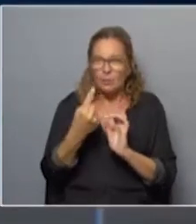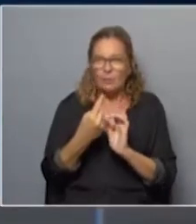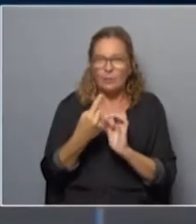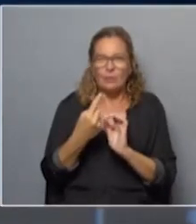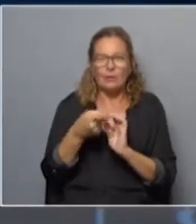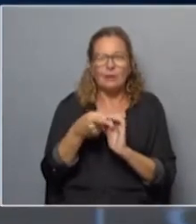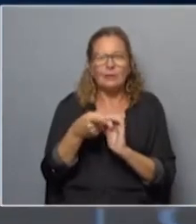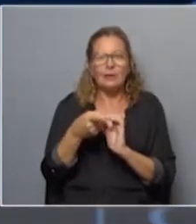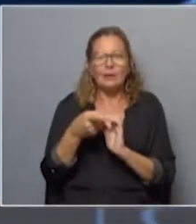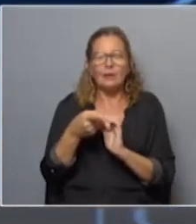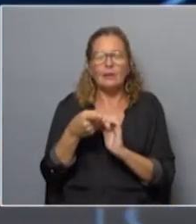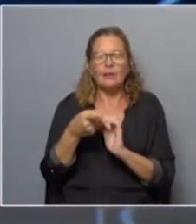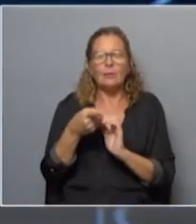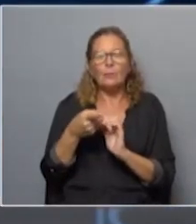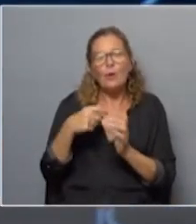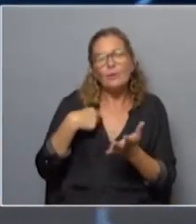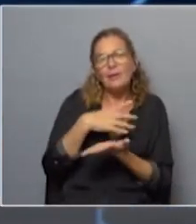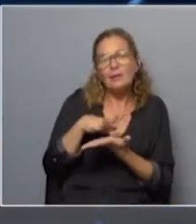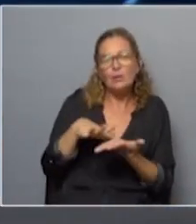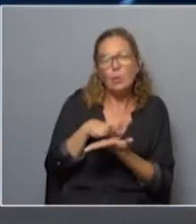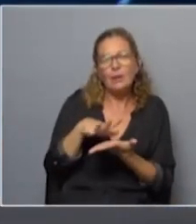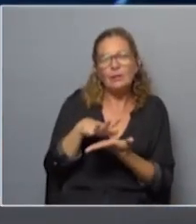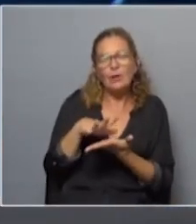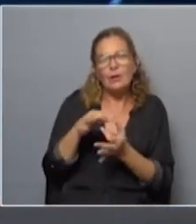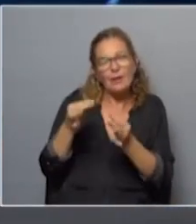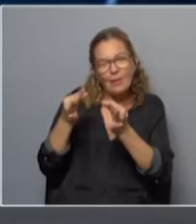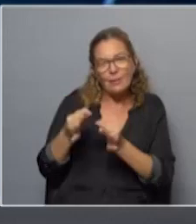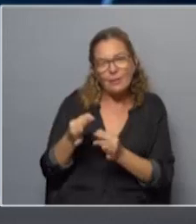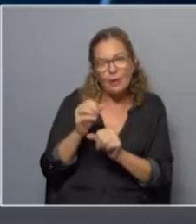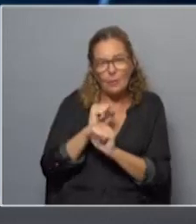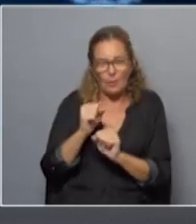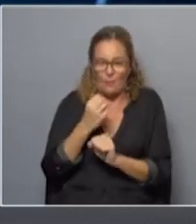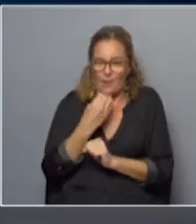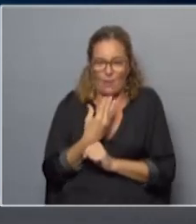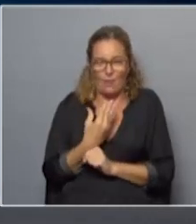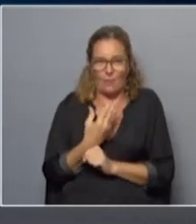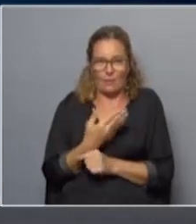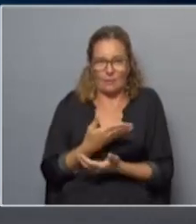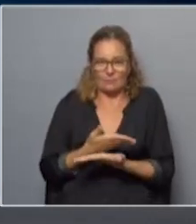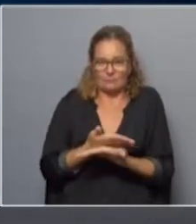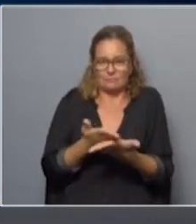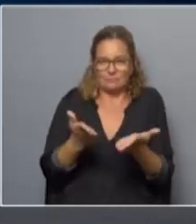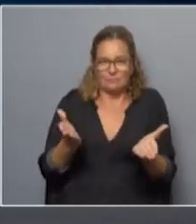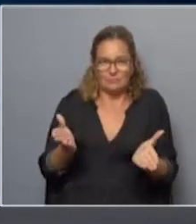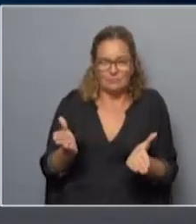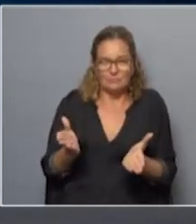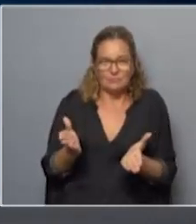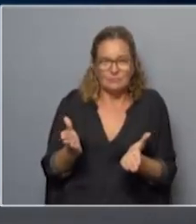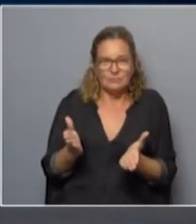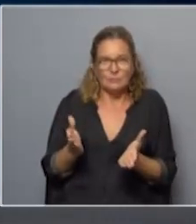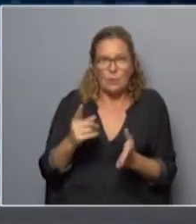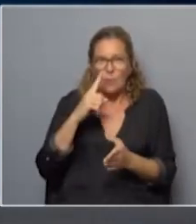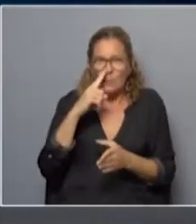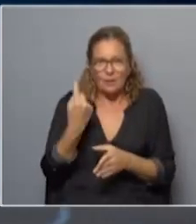generó desde el vamos una situación que realmente no es la mejor para desplegar, incluso con un legítimo sentido de